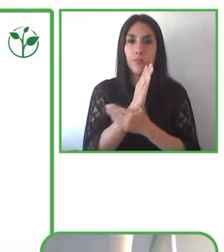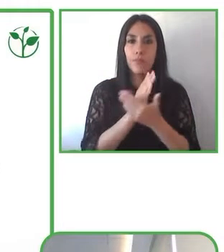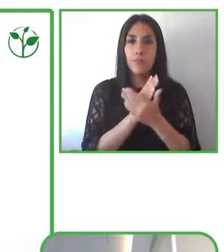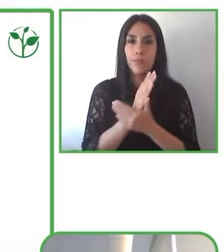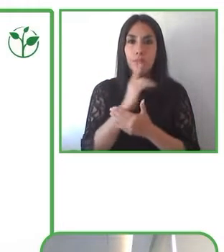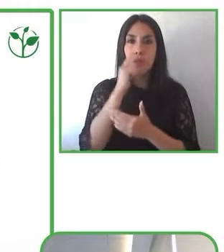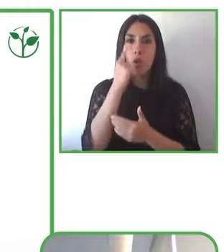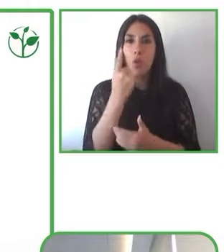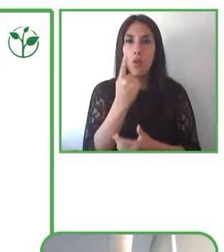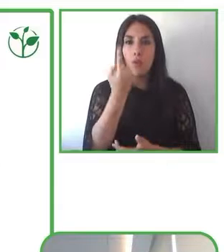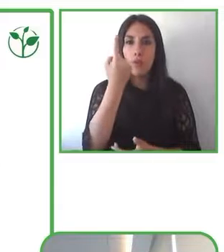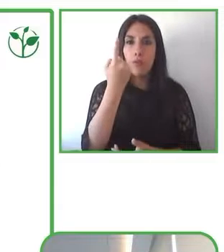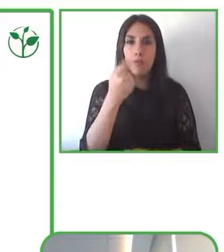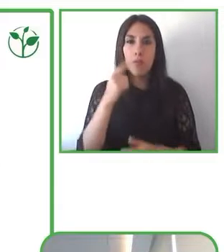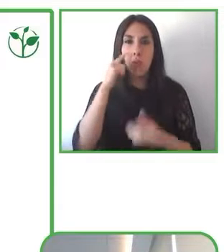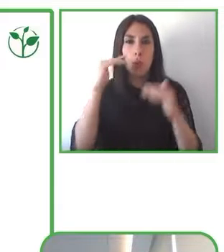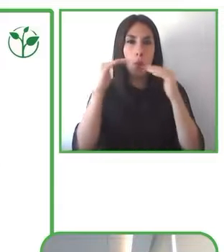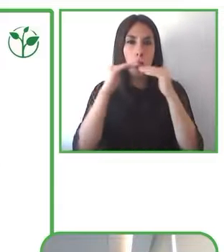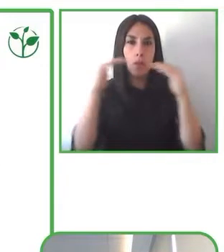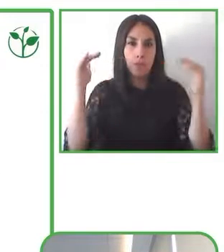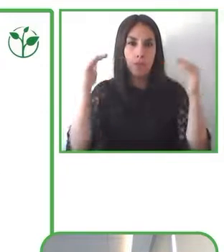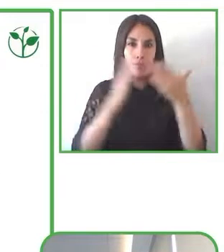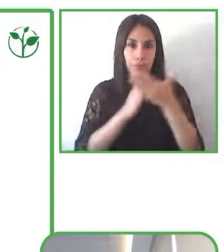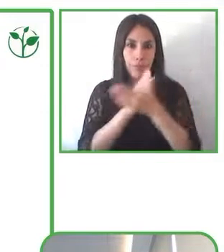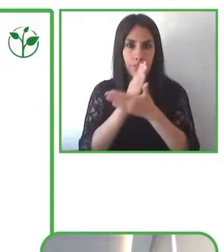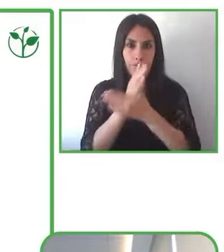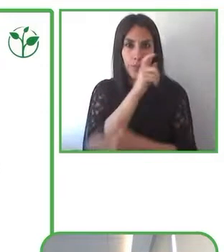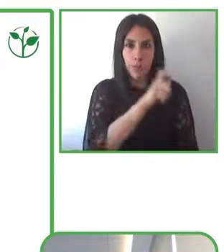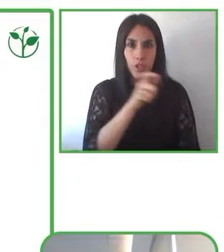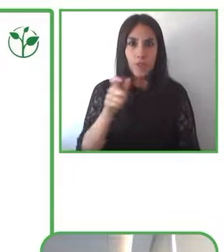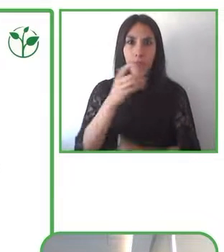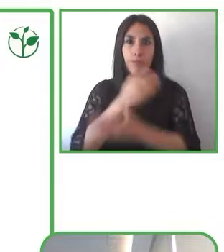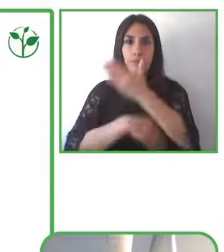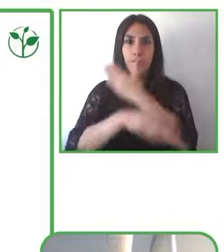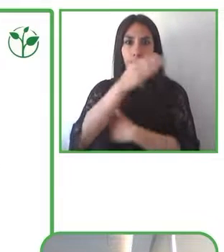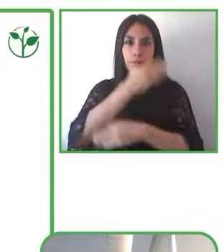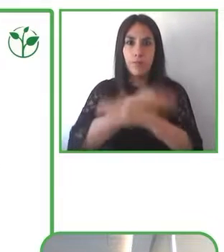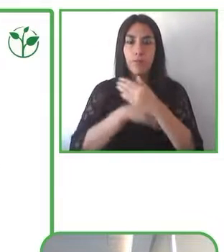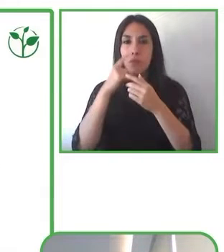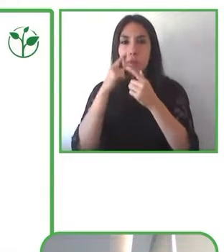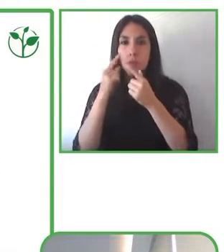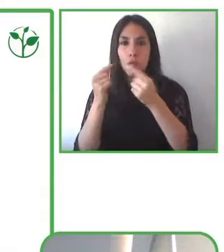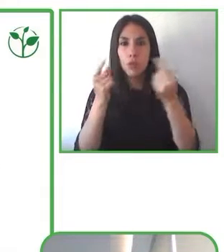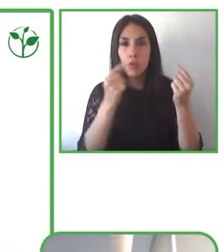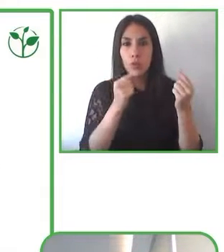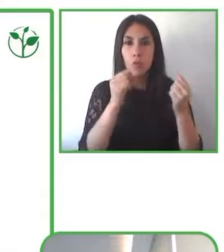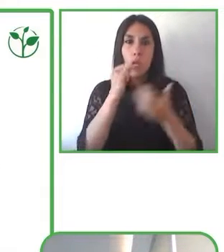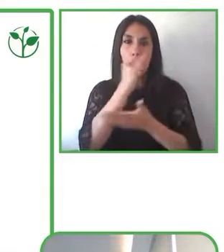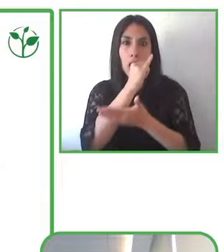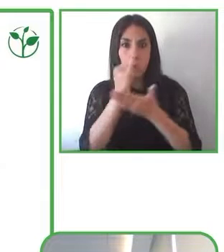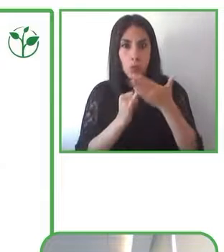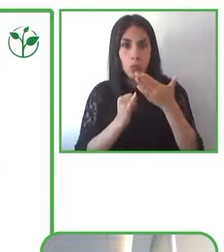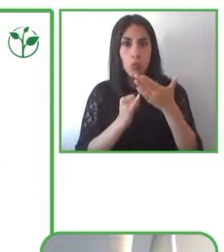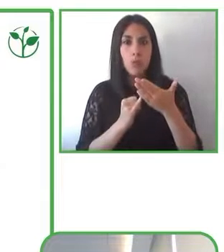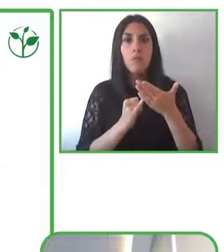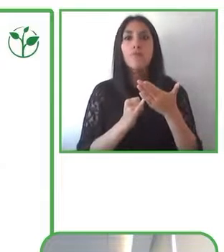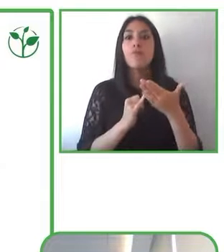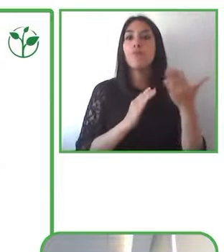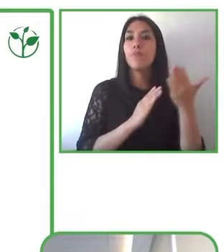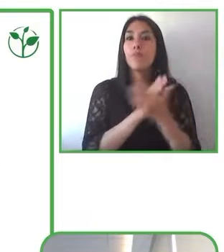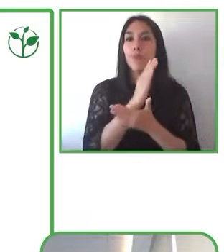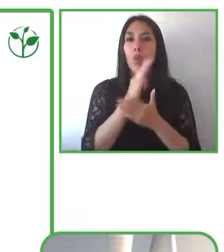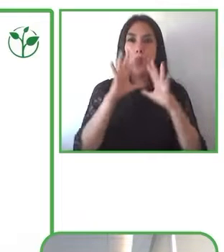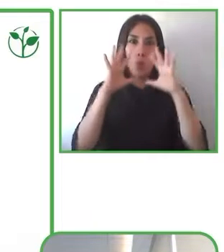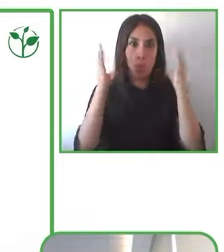discapacidad a través del diseño y la accesibilidad universal en los espacios de uso público. Cada proyecto nuestro